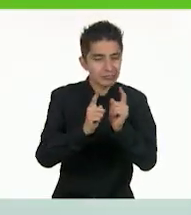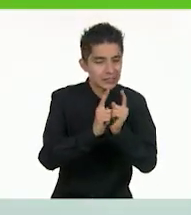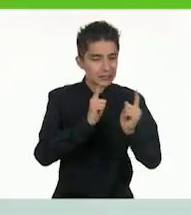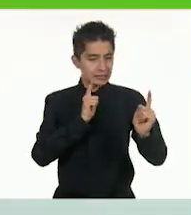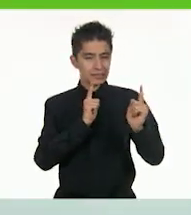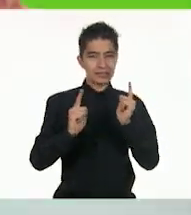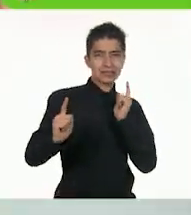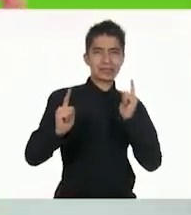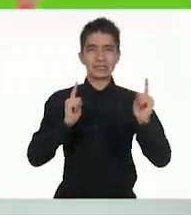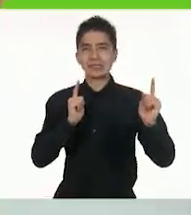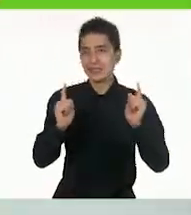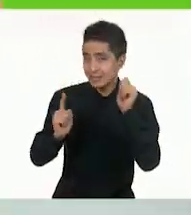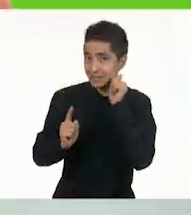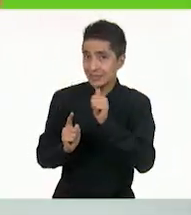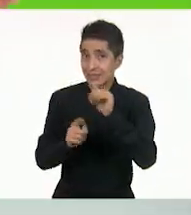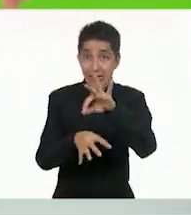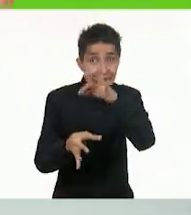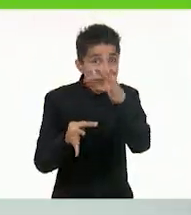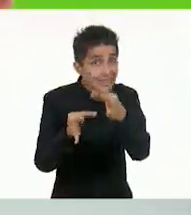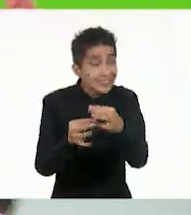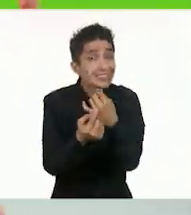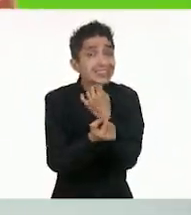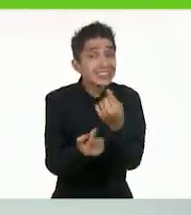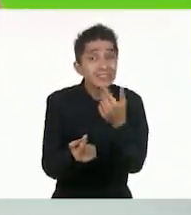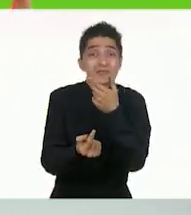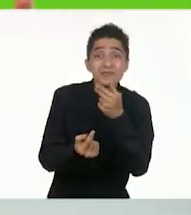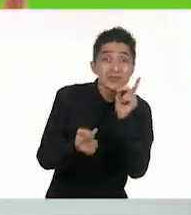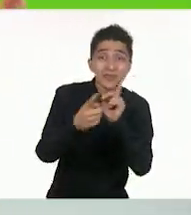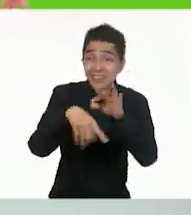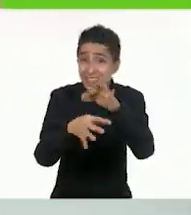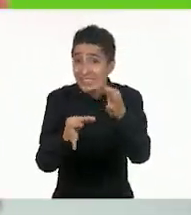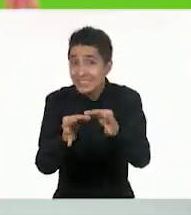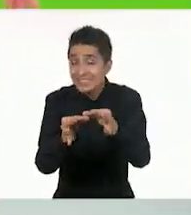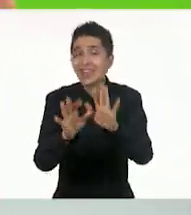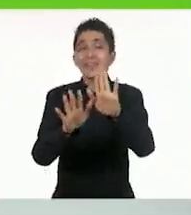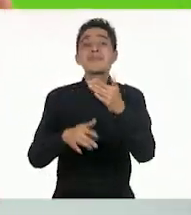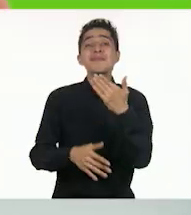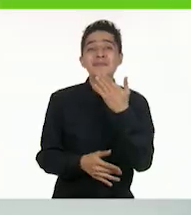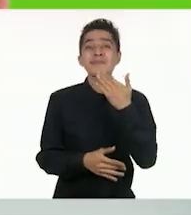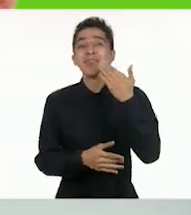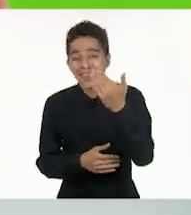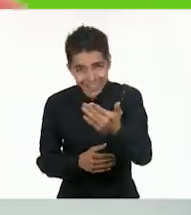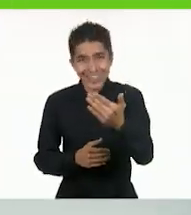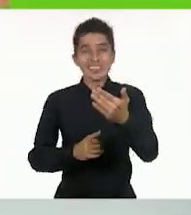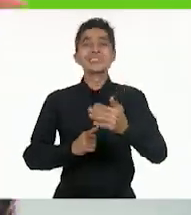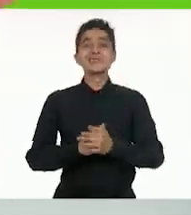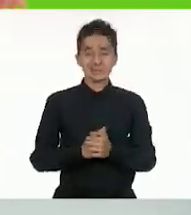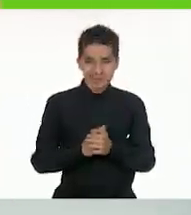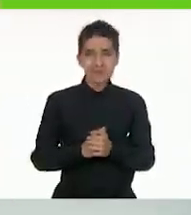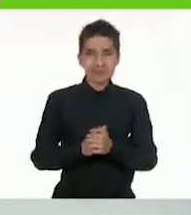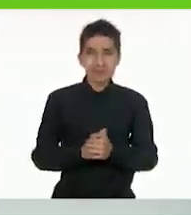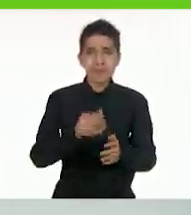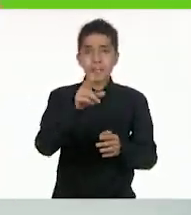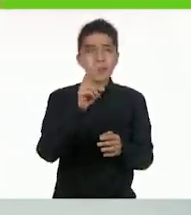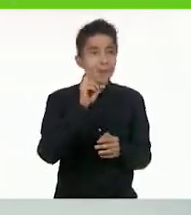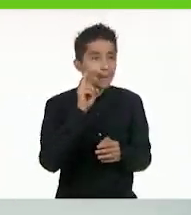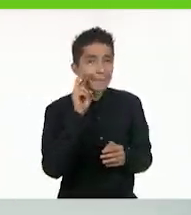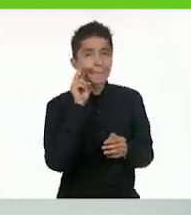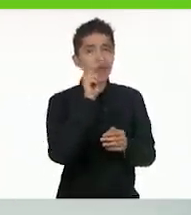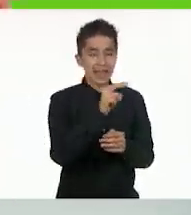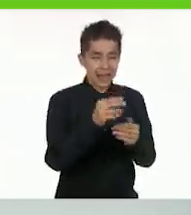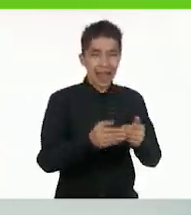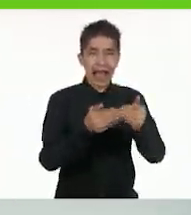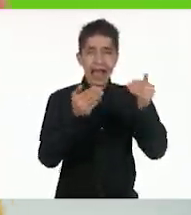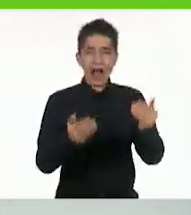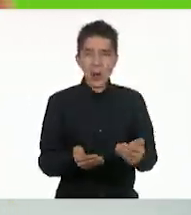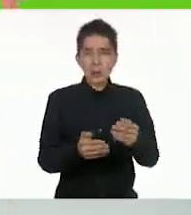distancia. ¿Listas? ¿Listos? ¡Muy bien! ¡Veamos a continuación